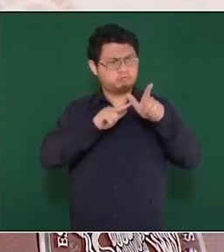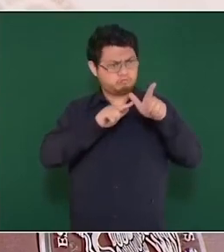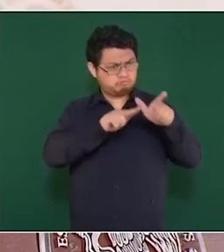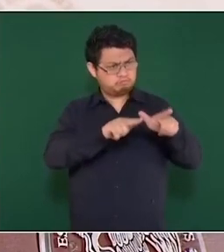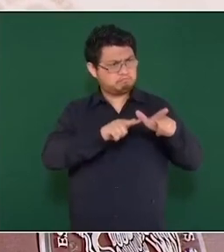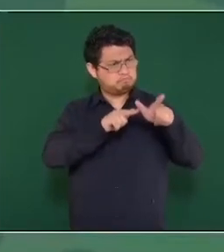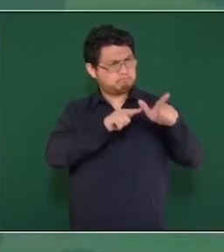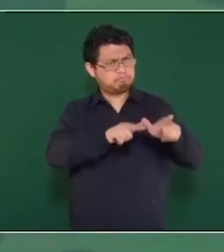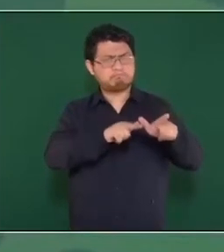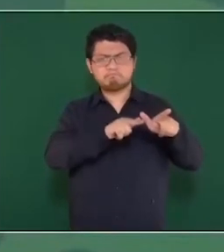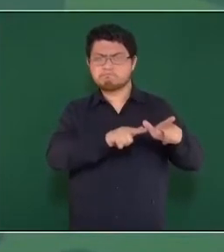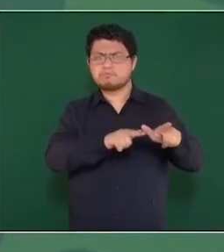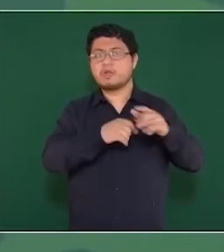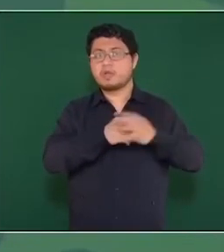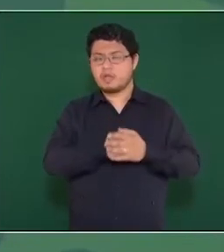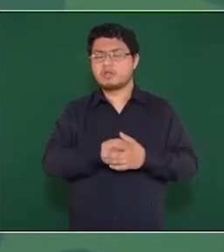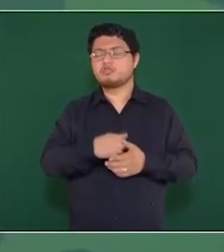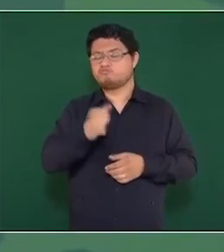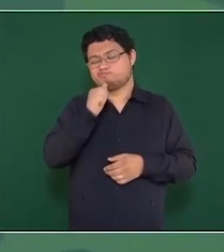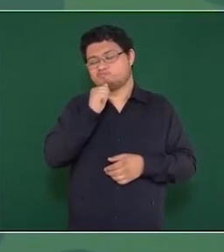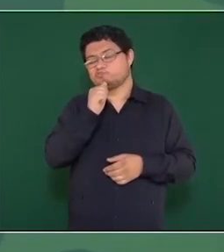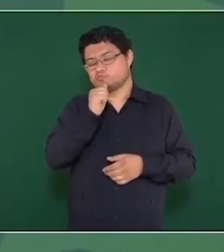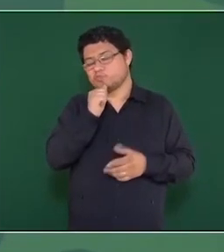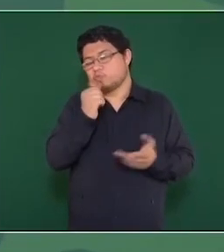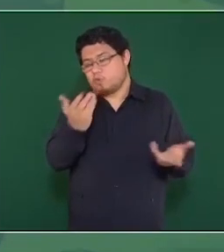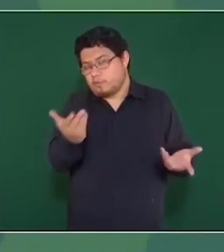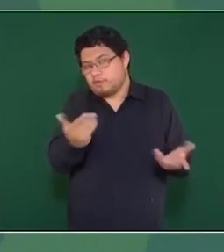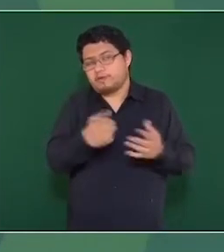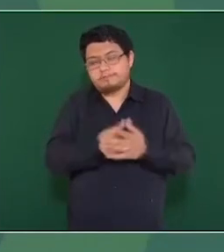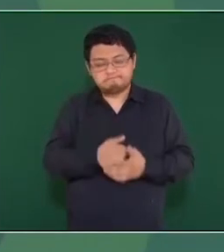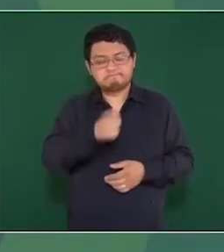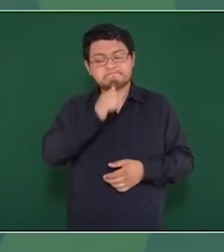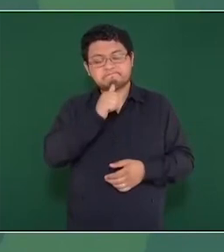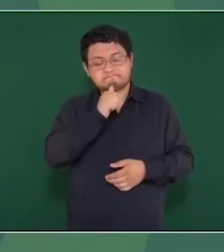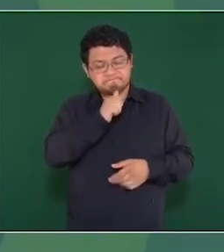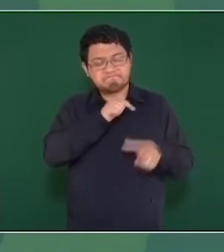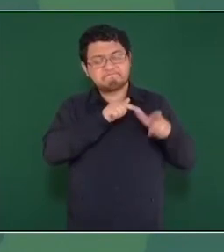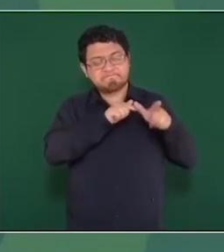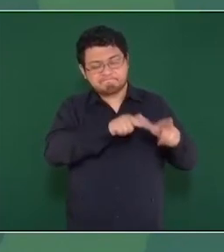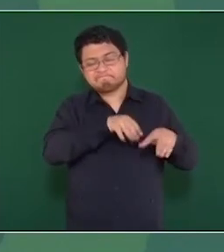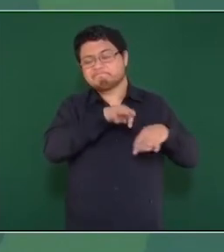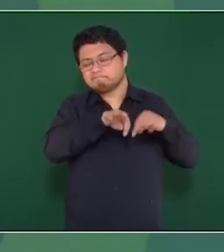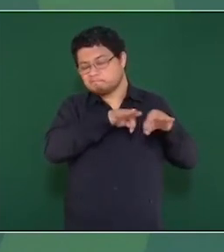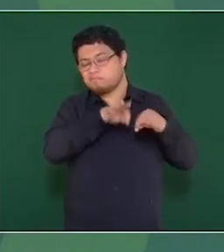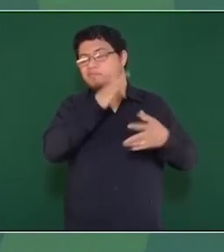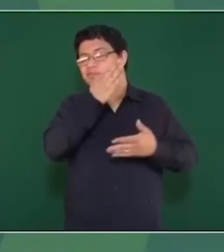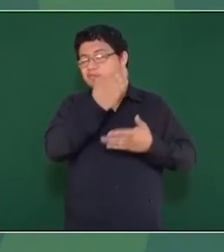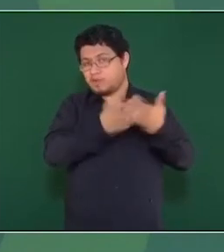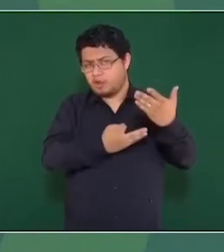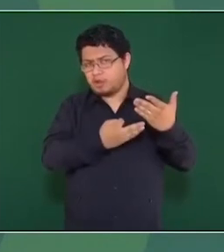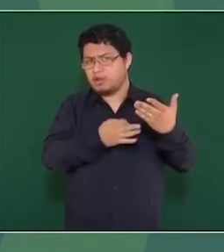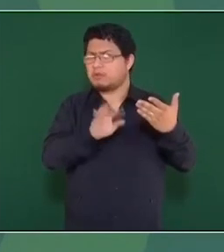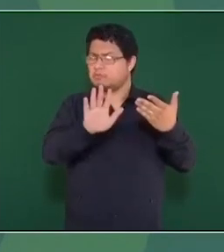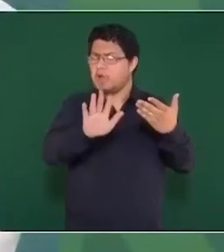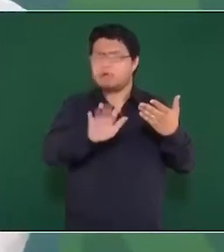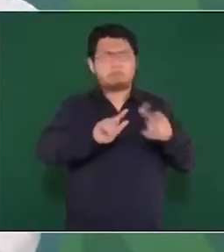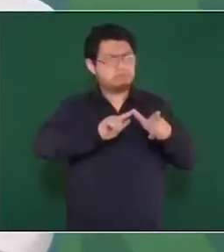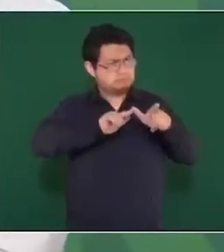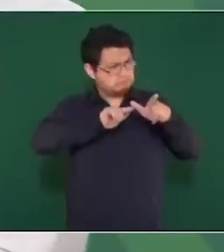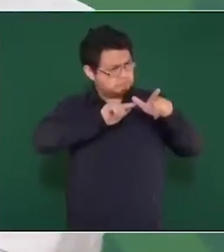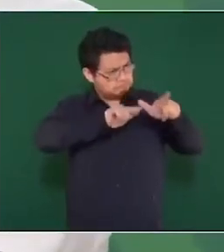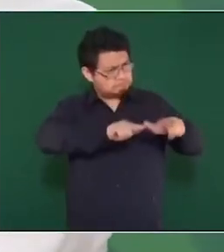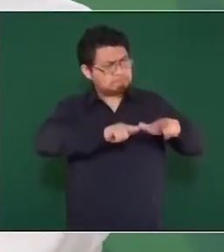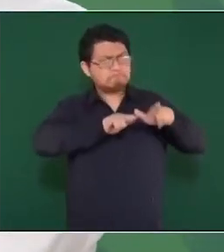Sin embargo, todavía hace falta más trabajo y lo vamos a continuar